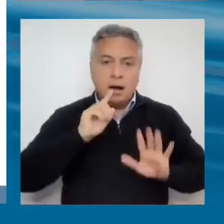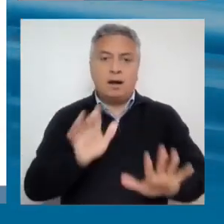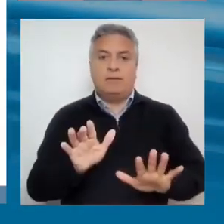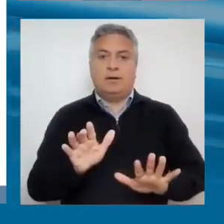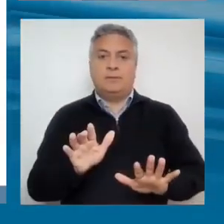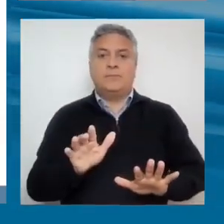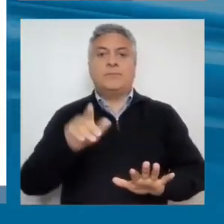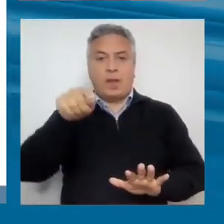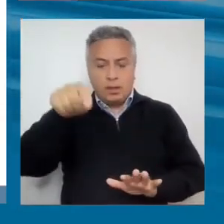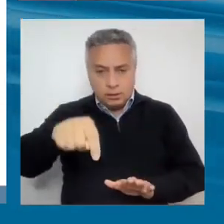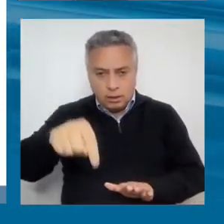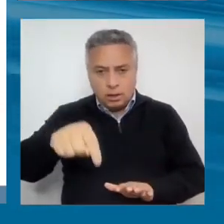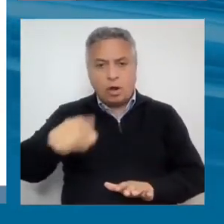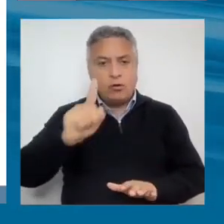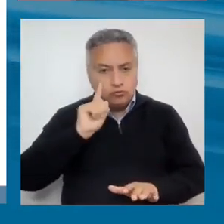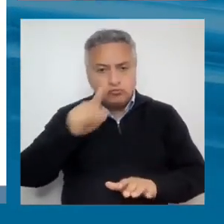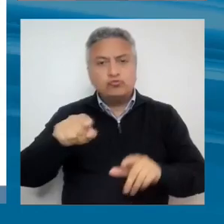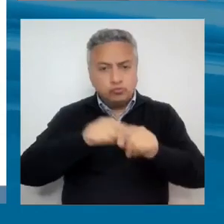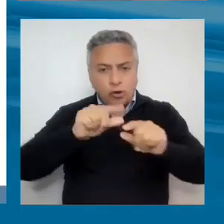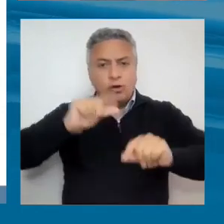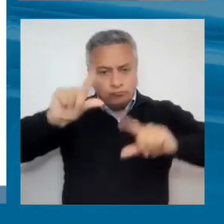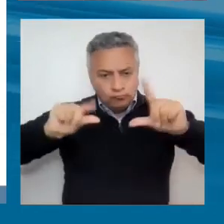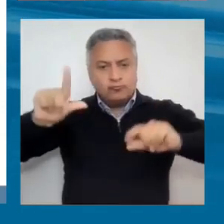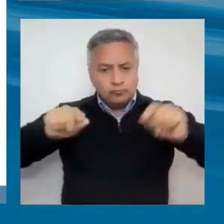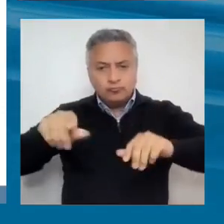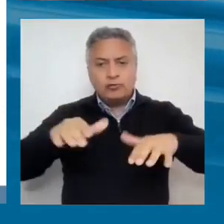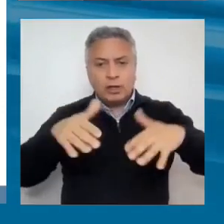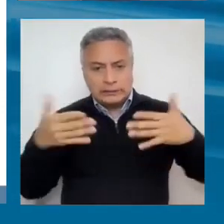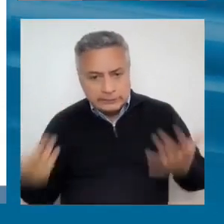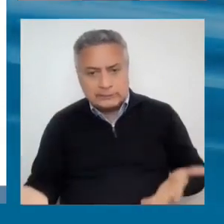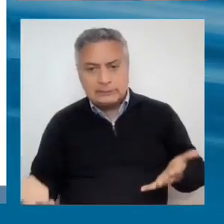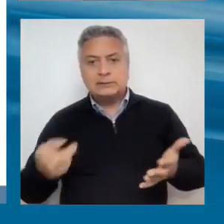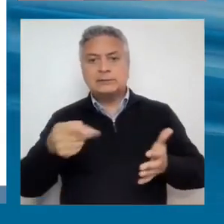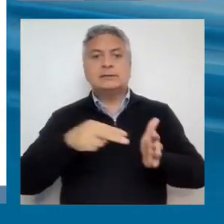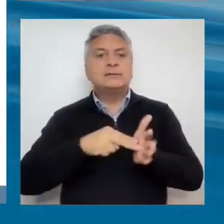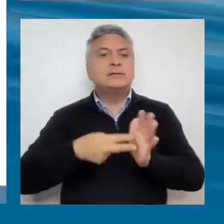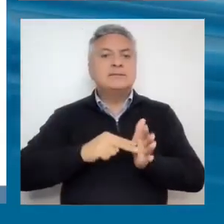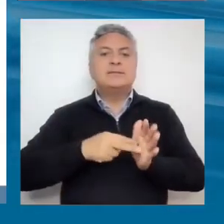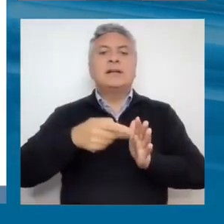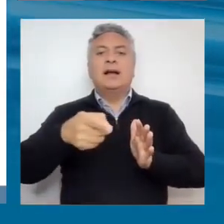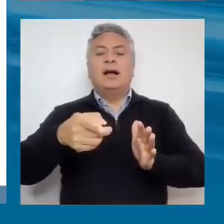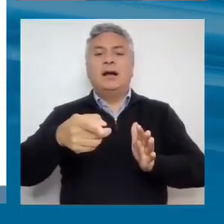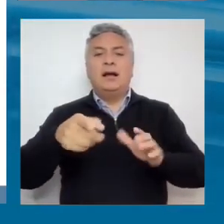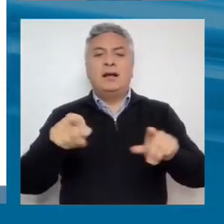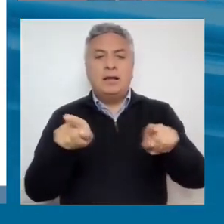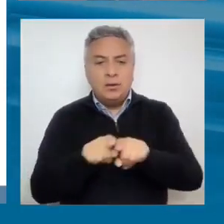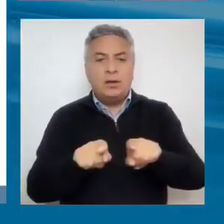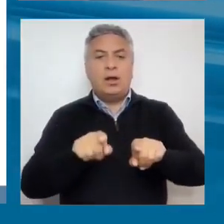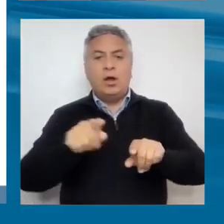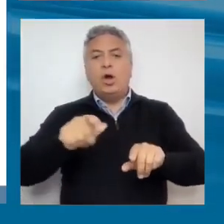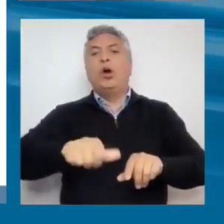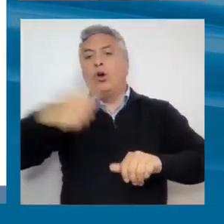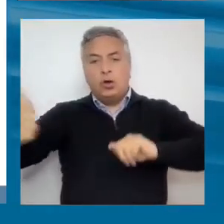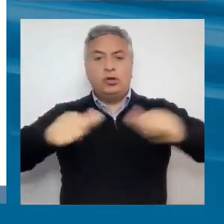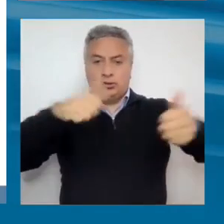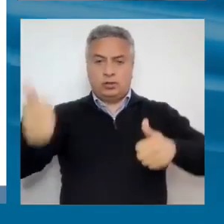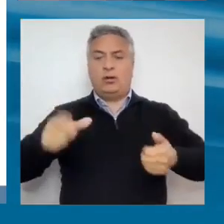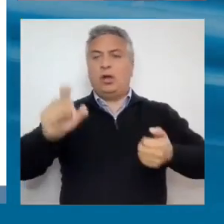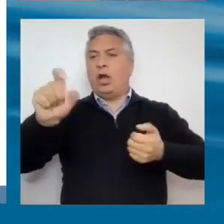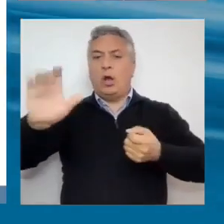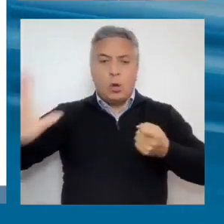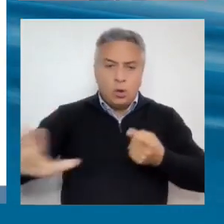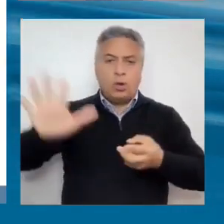tiene índices de Gini que significan que tenemos mayor desigualdad que las otras regiones del mundo que están ahí. Europa, Asia Oriental,